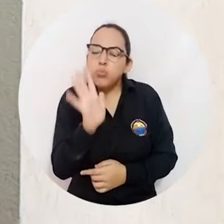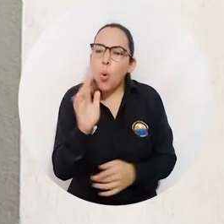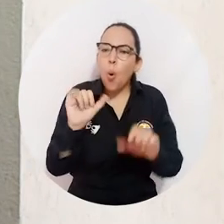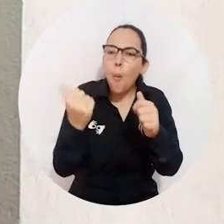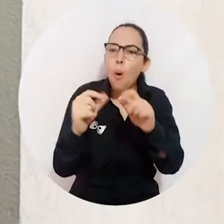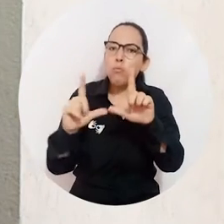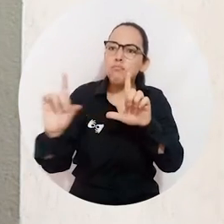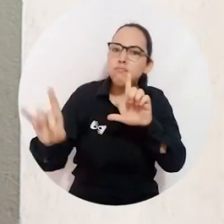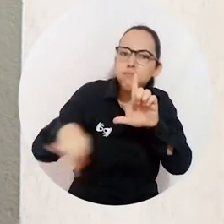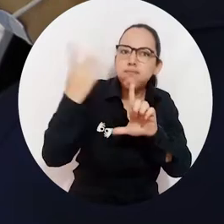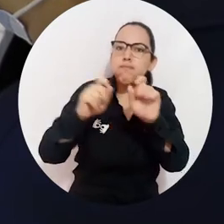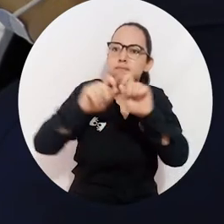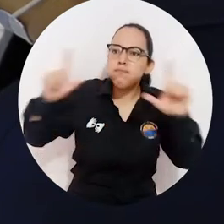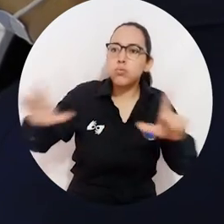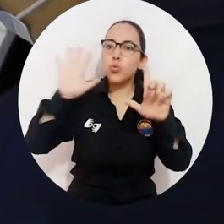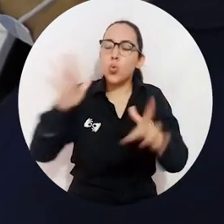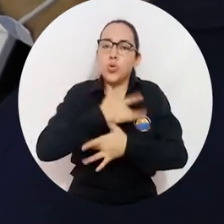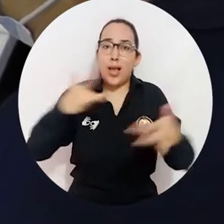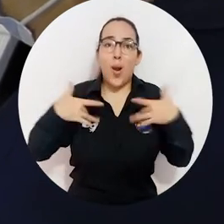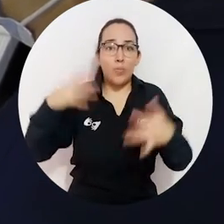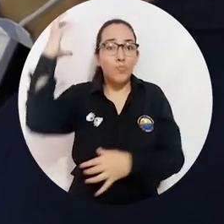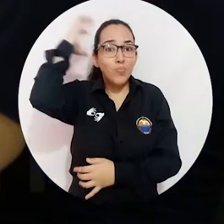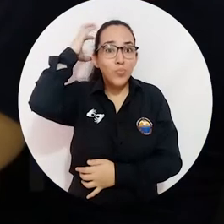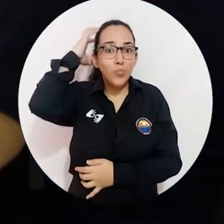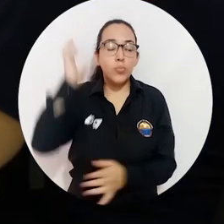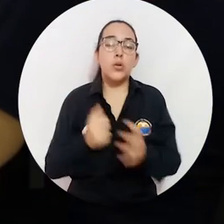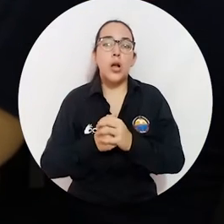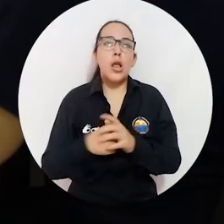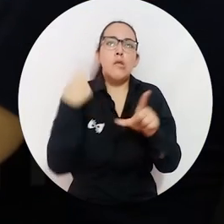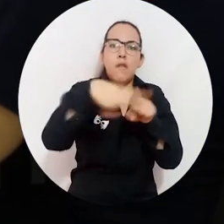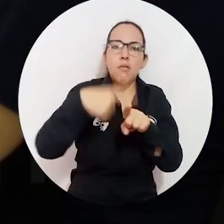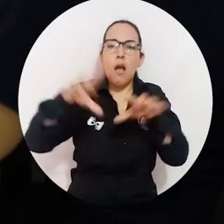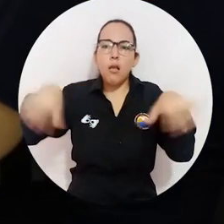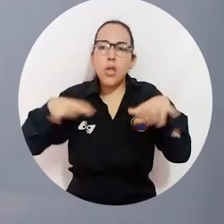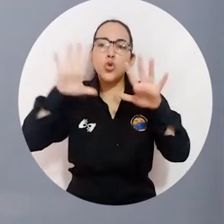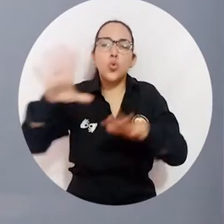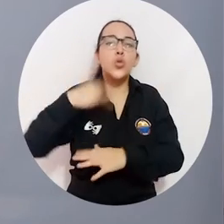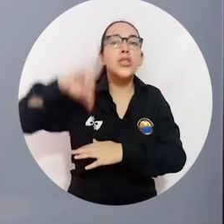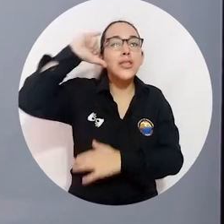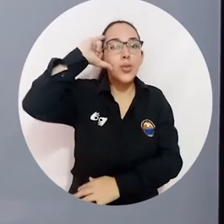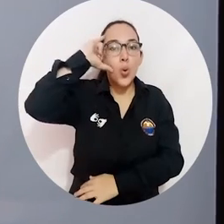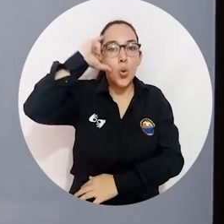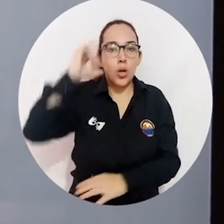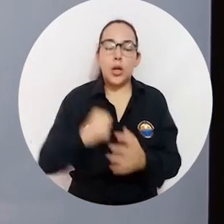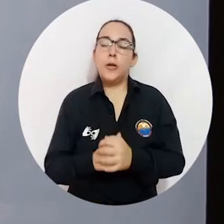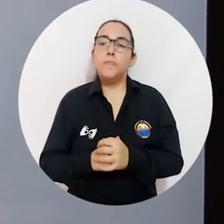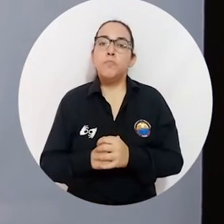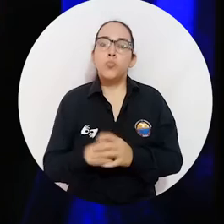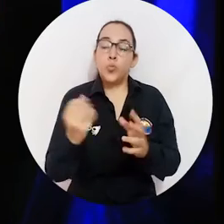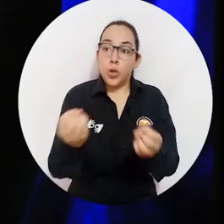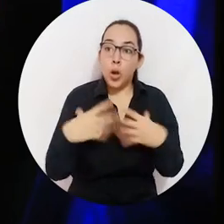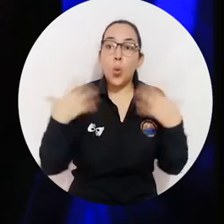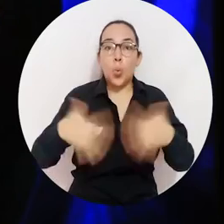exhaustiva de la plataforma integrada para la salud mental donde tenemos registrado toda la actividad psicológica. En este sentido